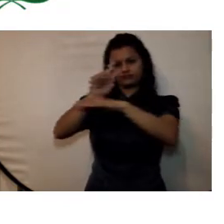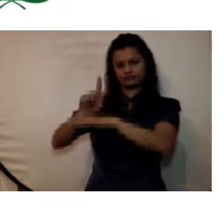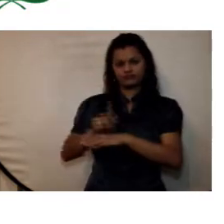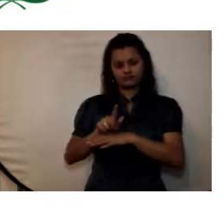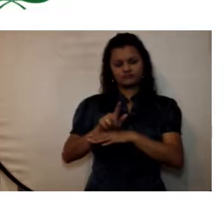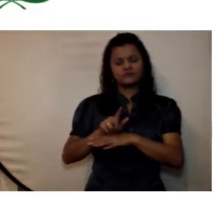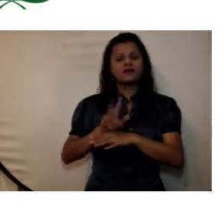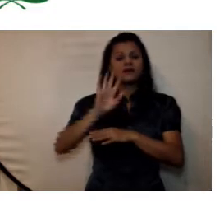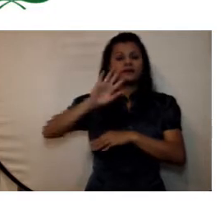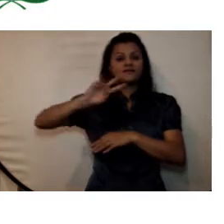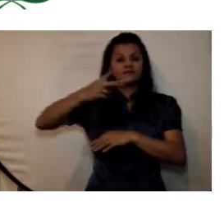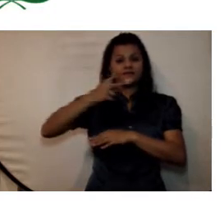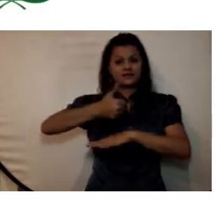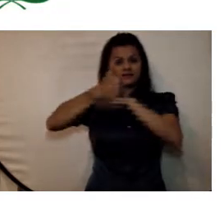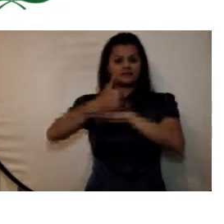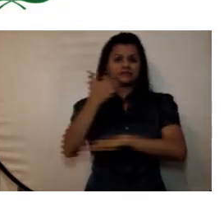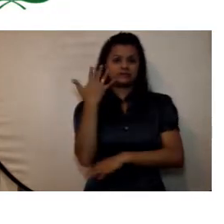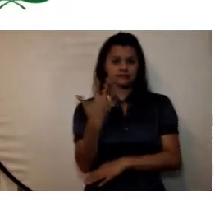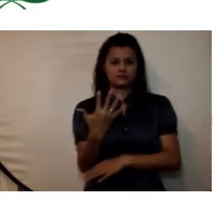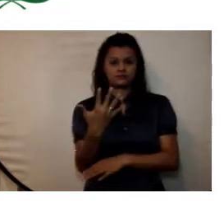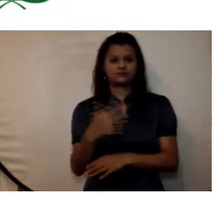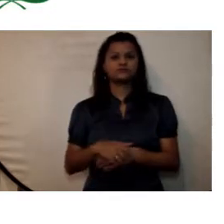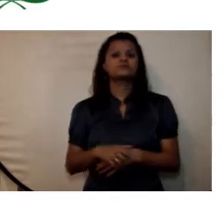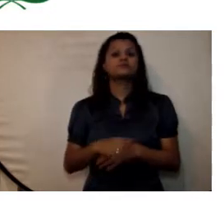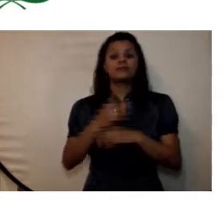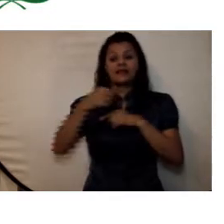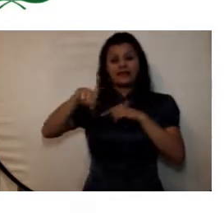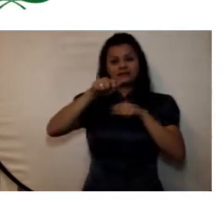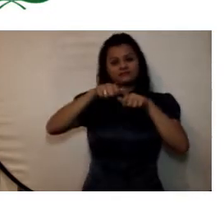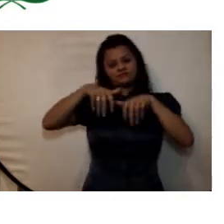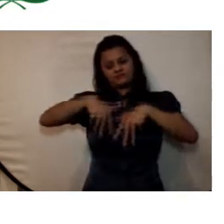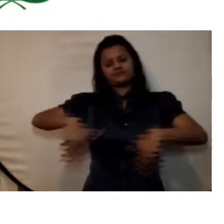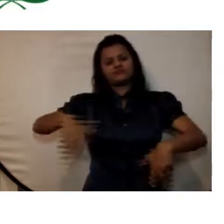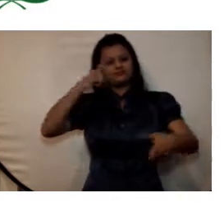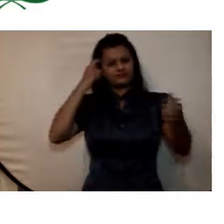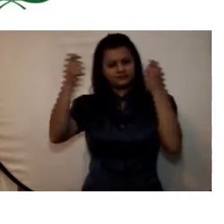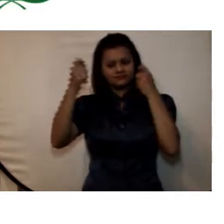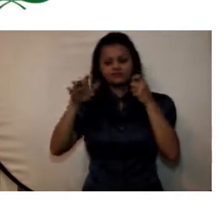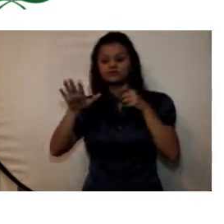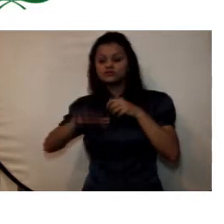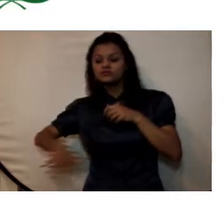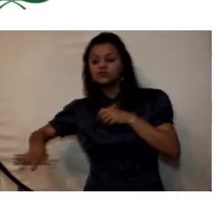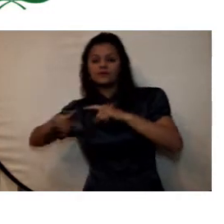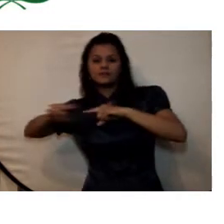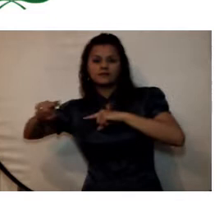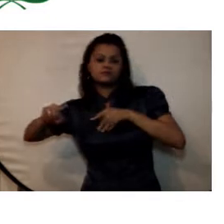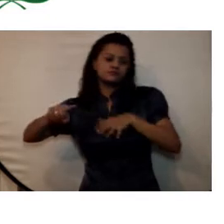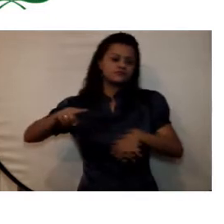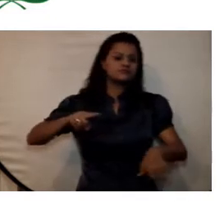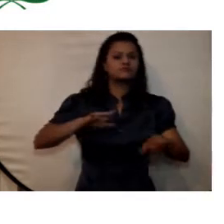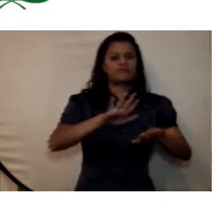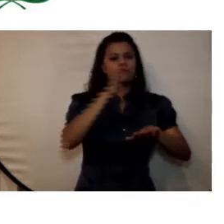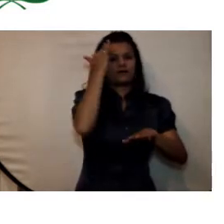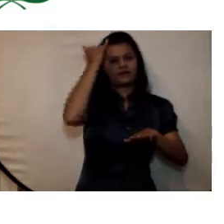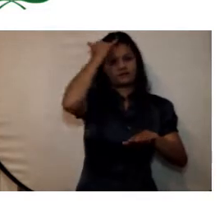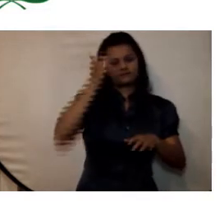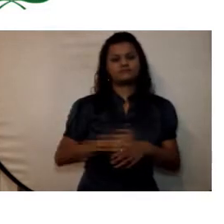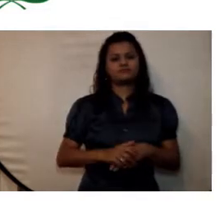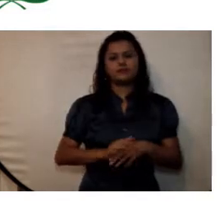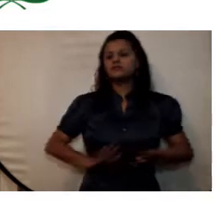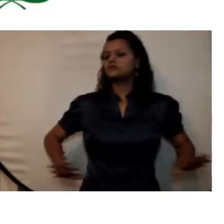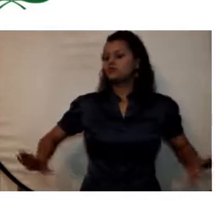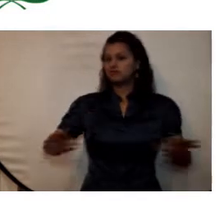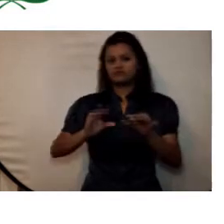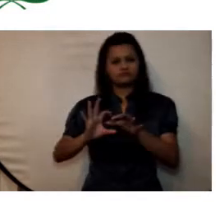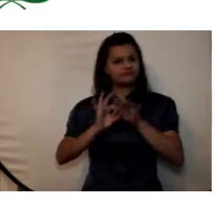vicerrectorías que a su vez tienen un despliegue estratégico en unidades administrativas y unidades académicas todas ellas dentro del marco legal